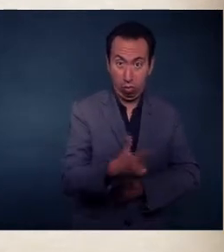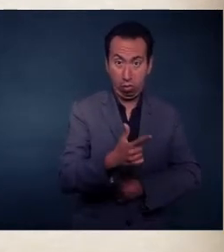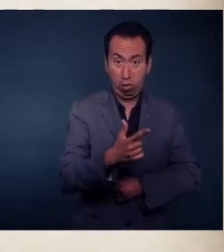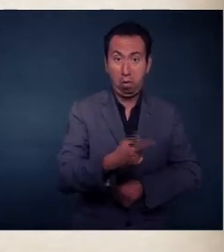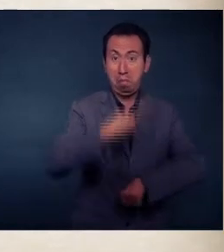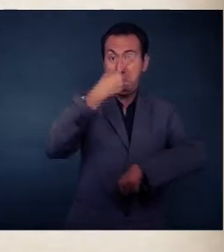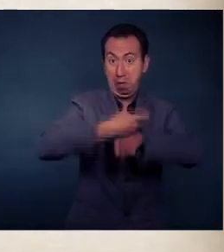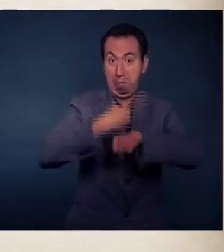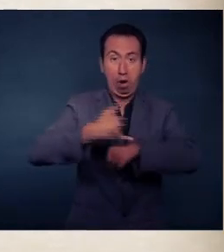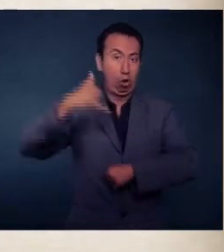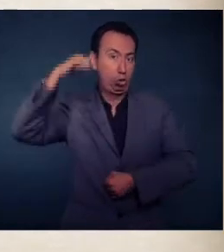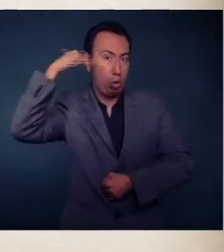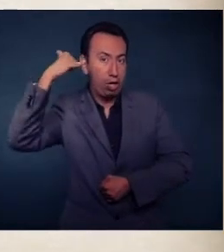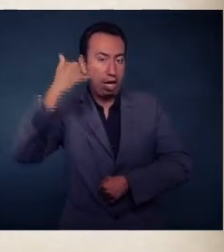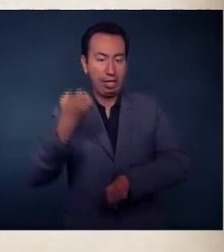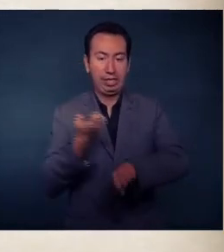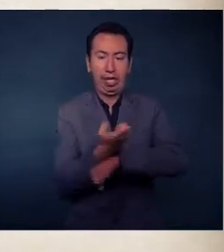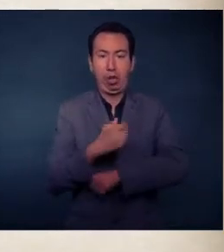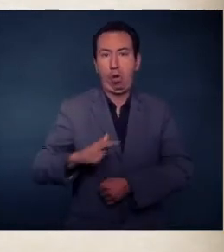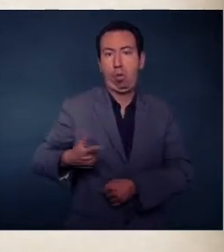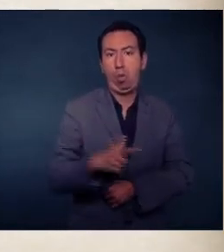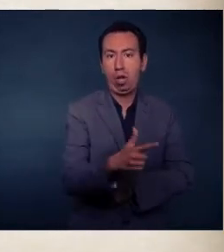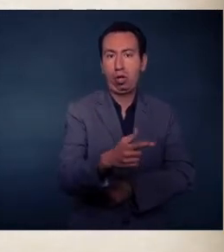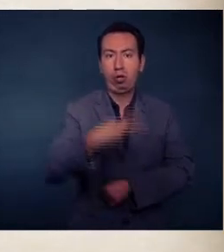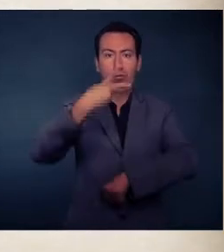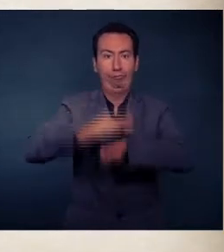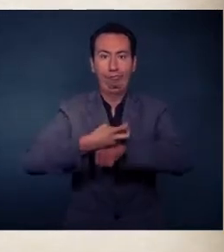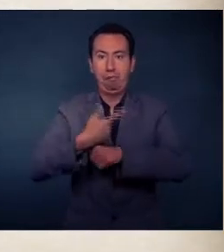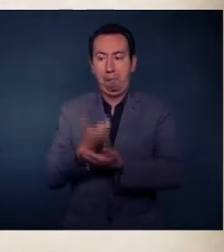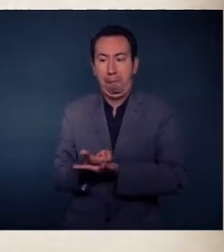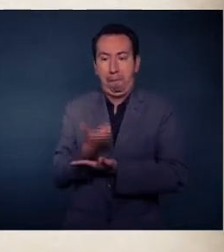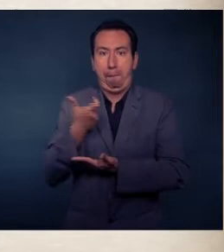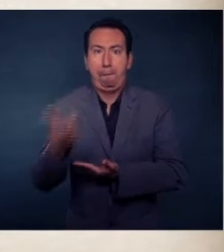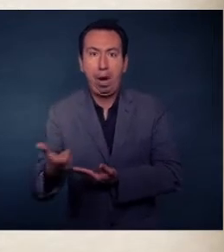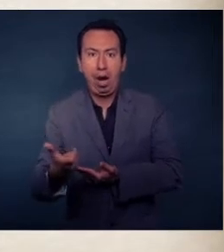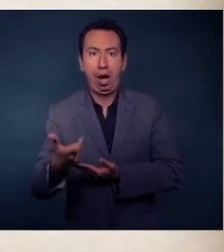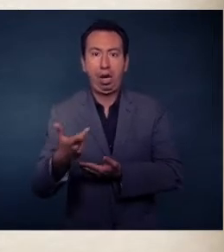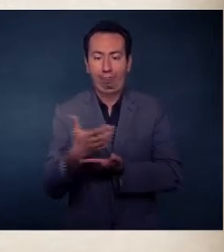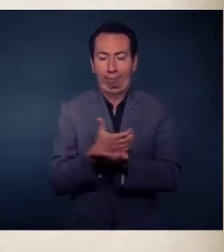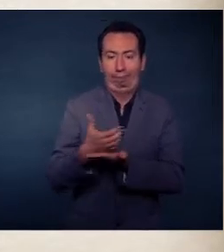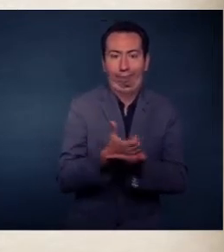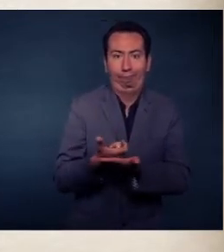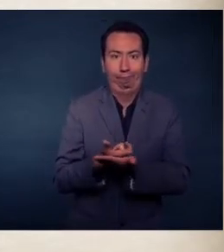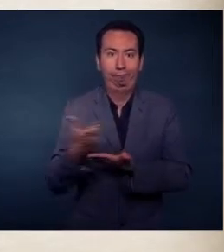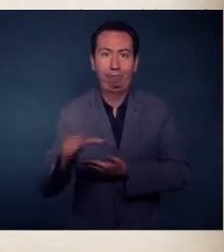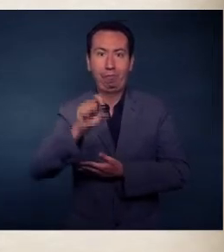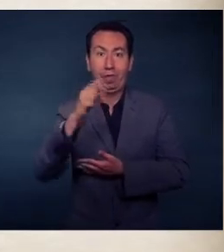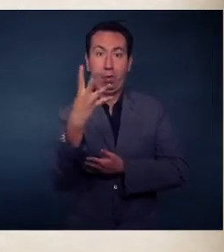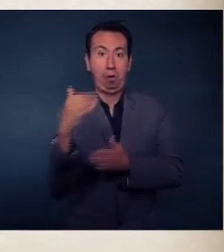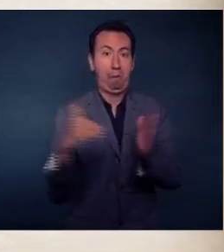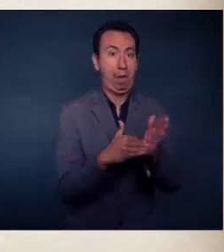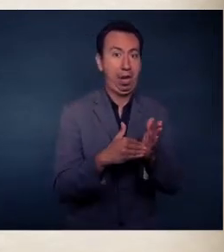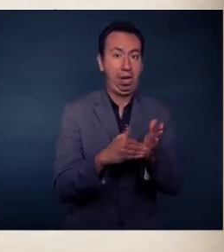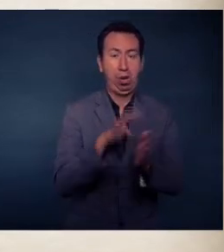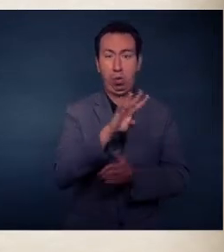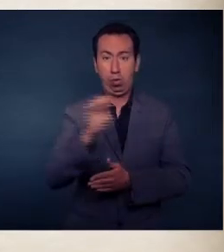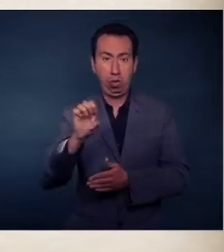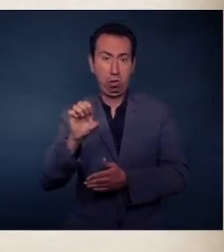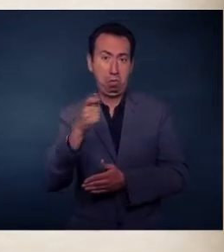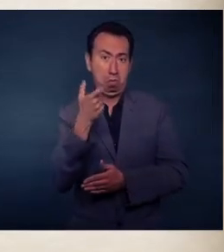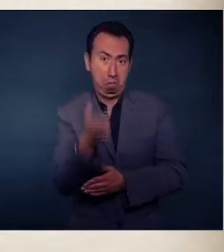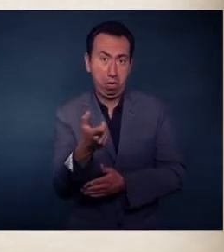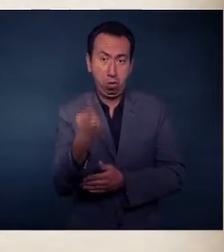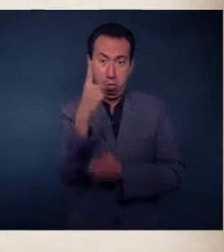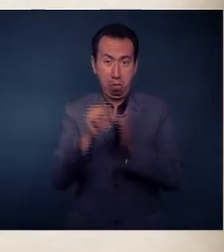Yucatán. Somos la policía estatal mejor pagada. Nuestras policías estatales ganan 24 mil 400 pesos al mes,